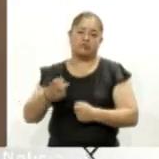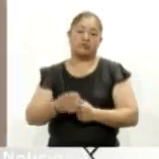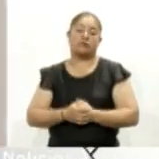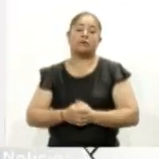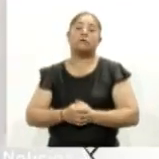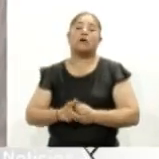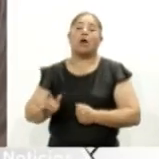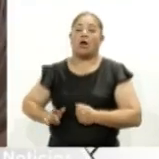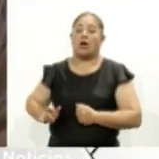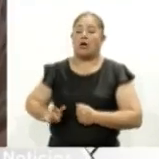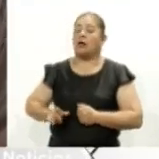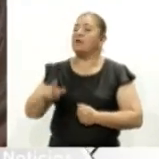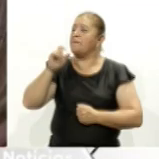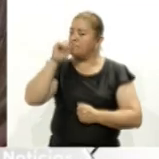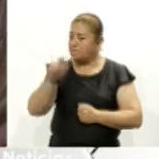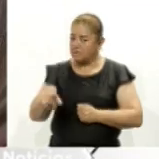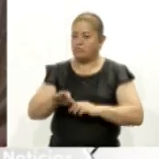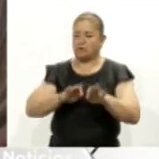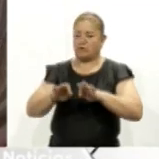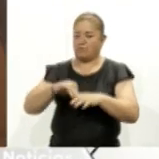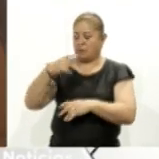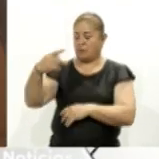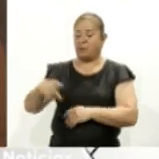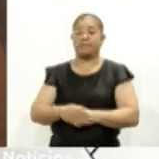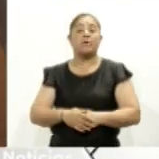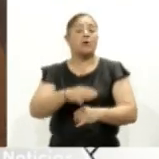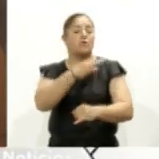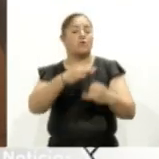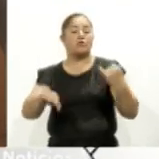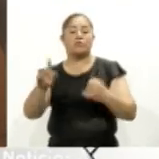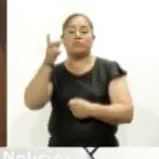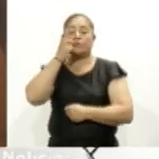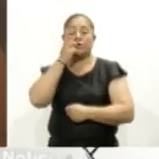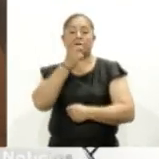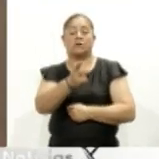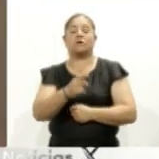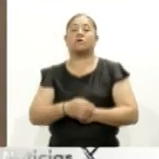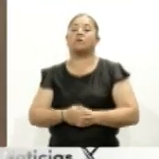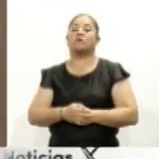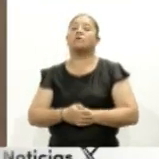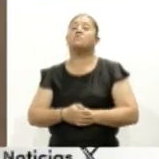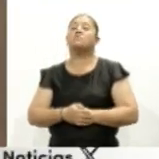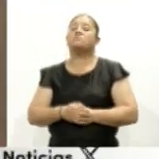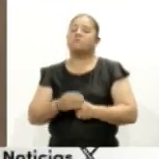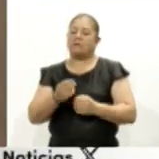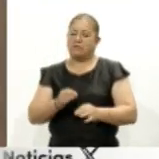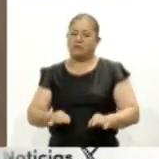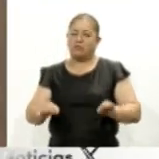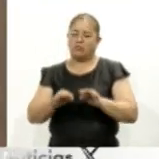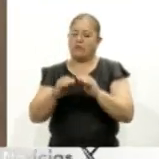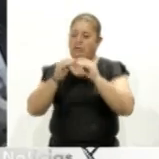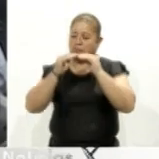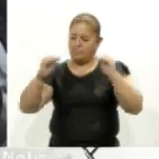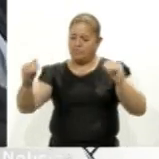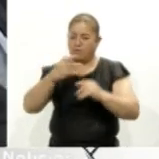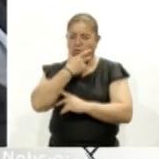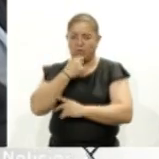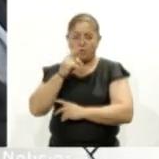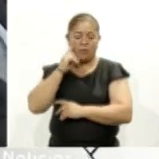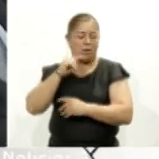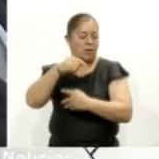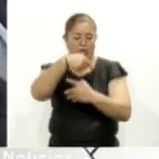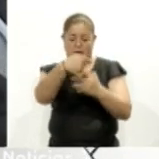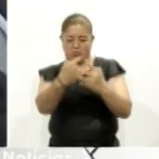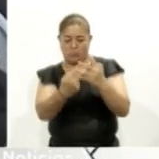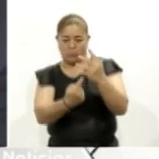ha hecho lo propio. Finalmente, la doctora en Derecho enfatizó la importancia de aplicar la perspectiva de género en todas las actuaciones, para